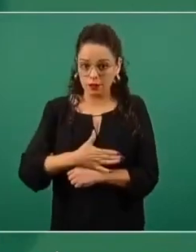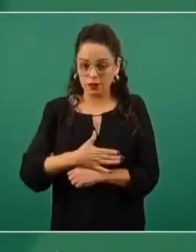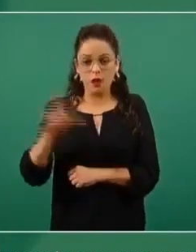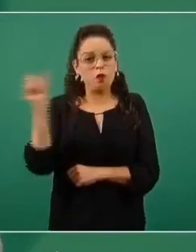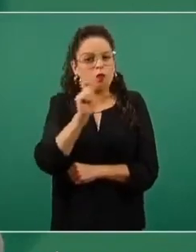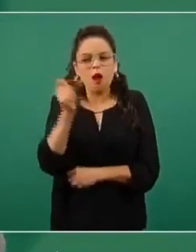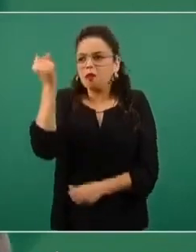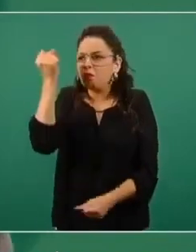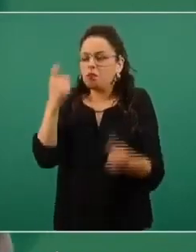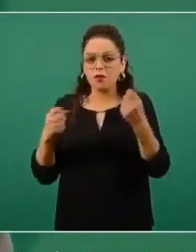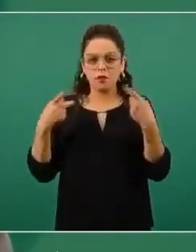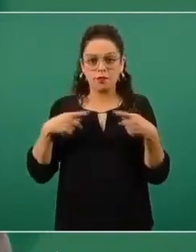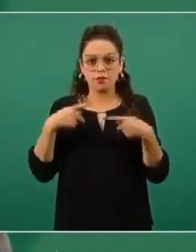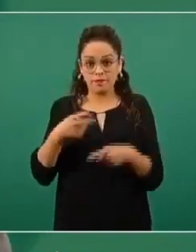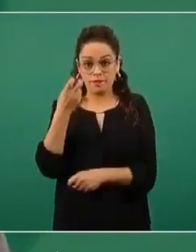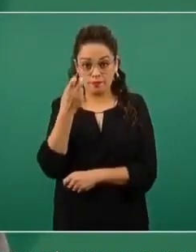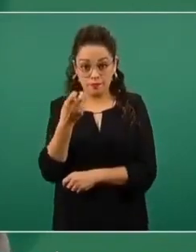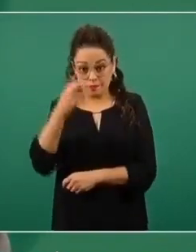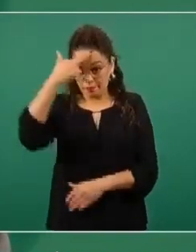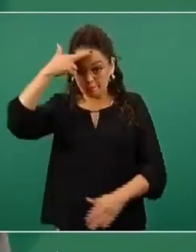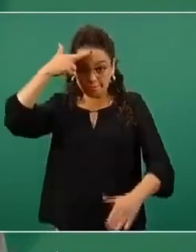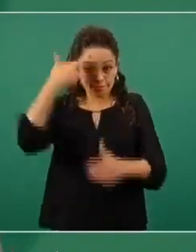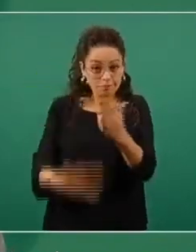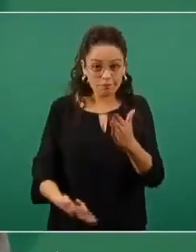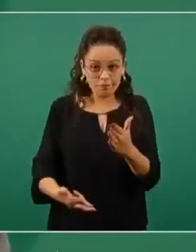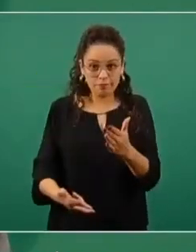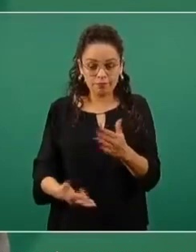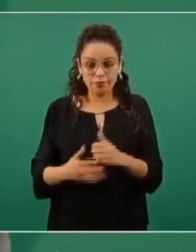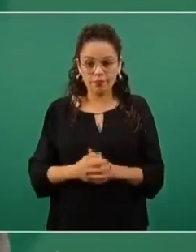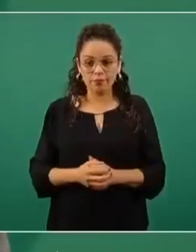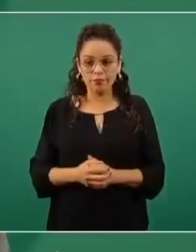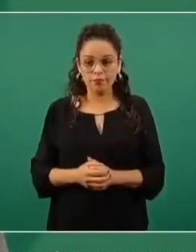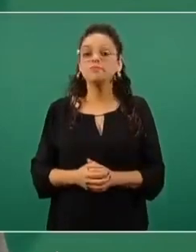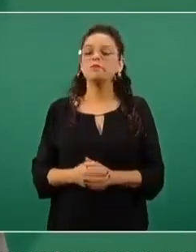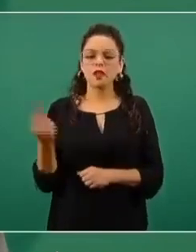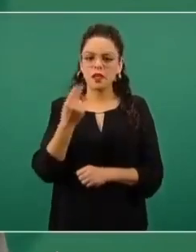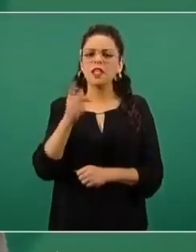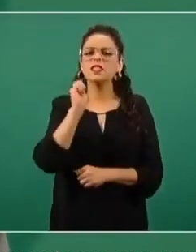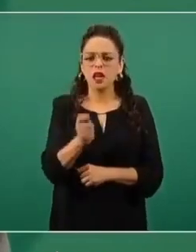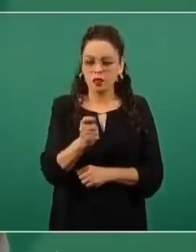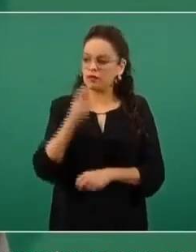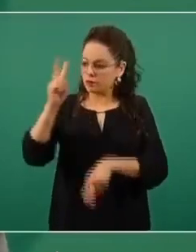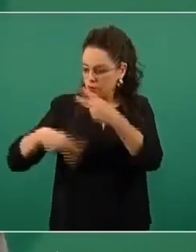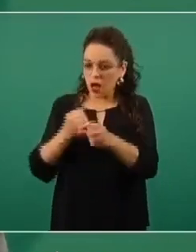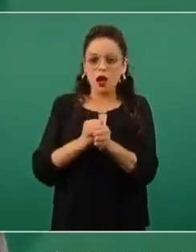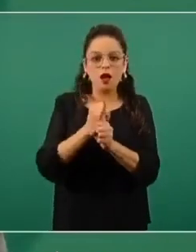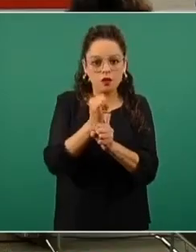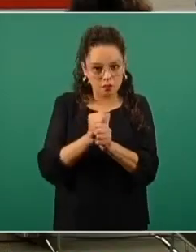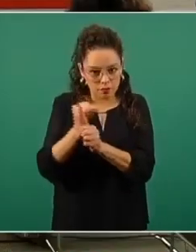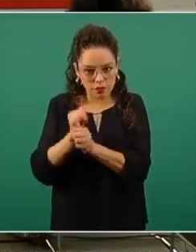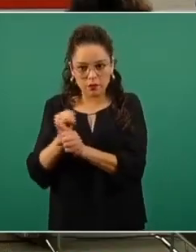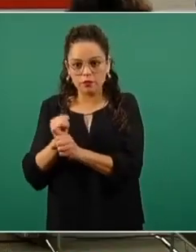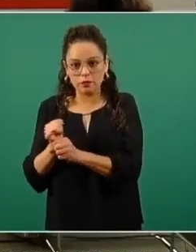que haya cometido un acto como el que describe debe ser investigada y, si se encuentran elementos de mérito,